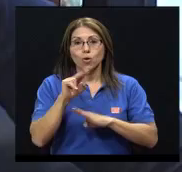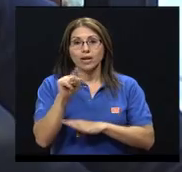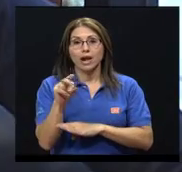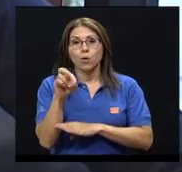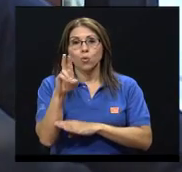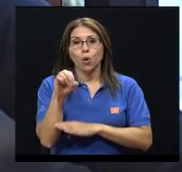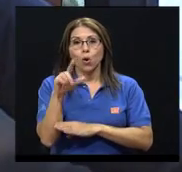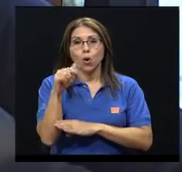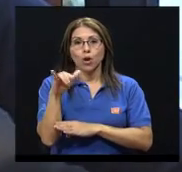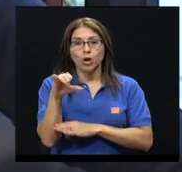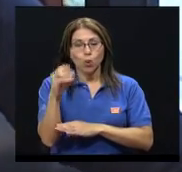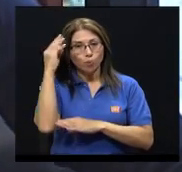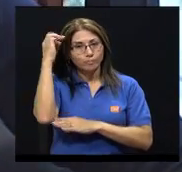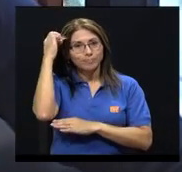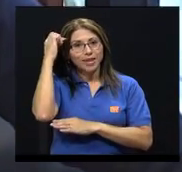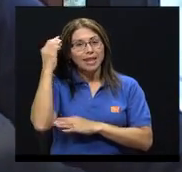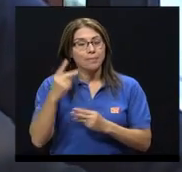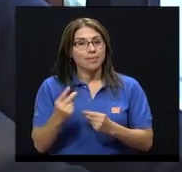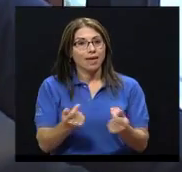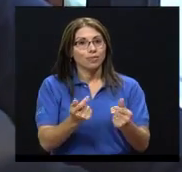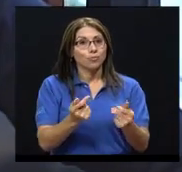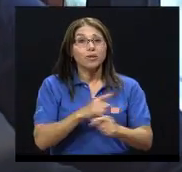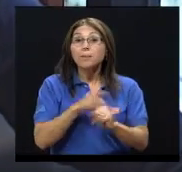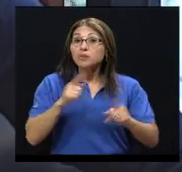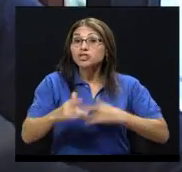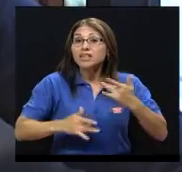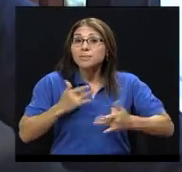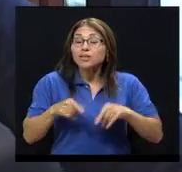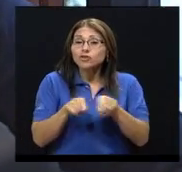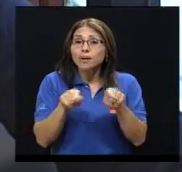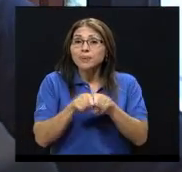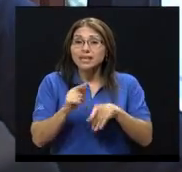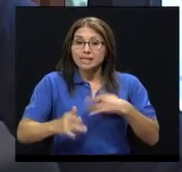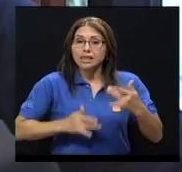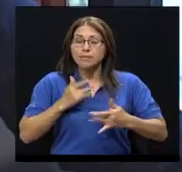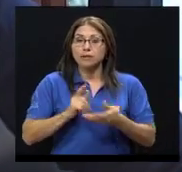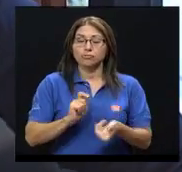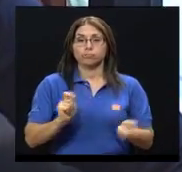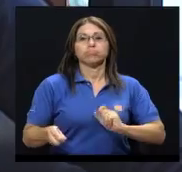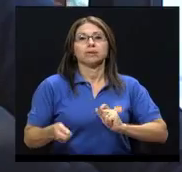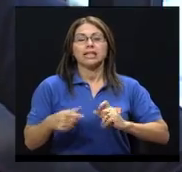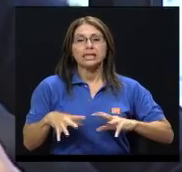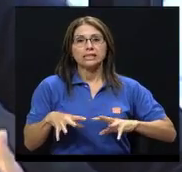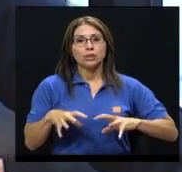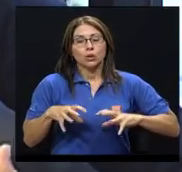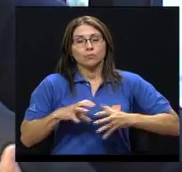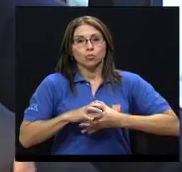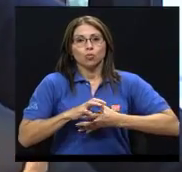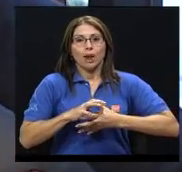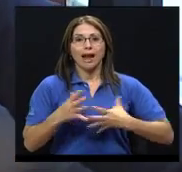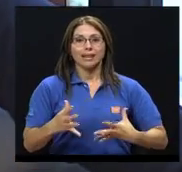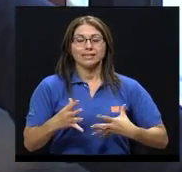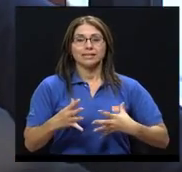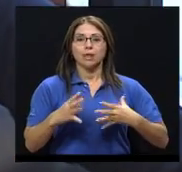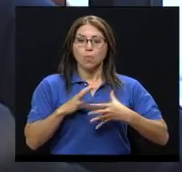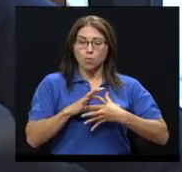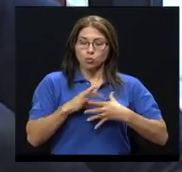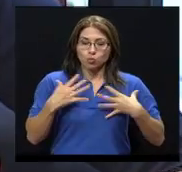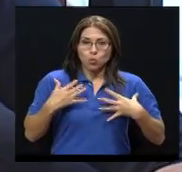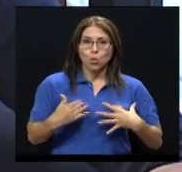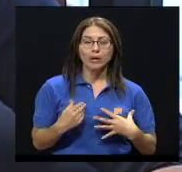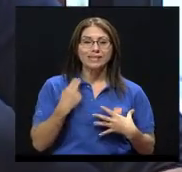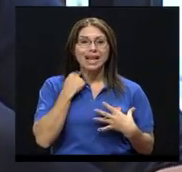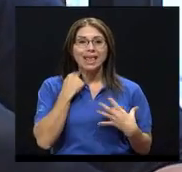Y los sentimientos también, los sentimientos se transforman en tensiones musculares, en posiciones musculoesqueléticas,